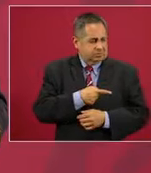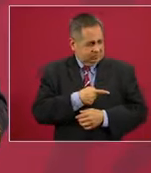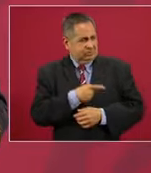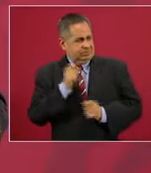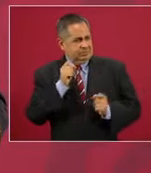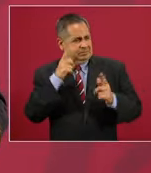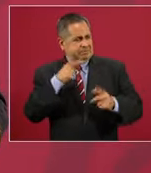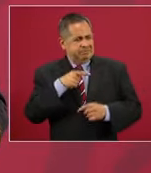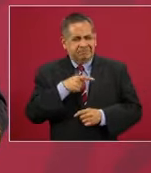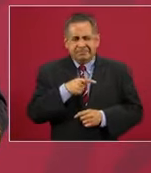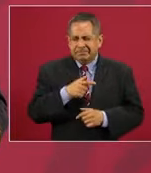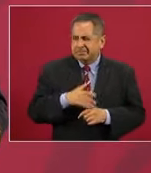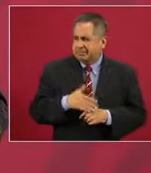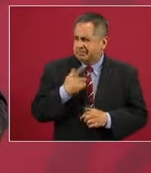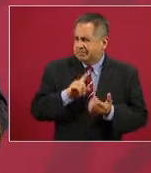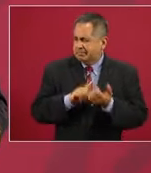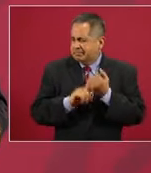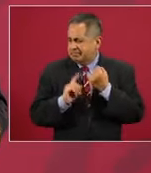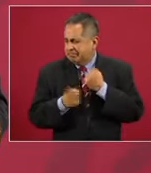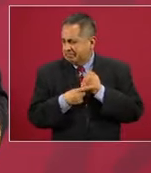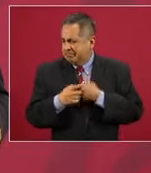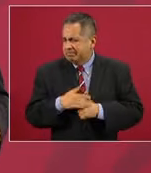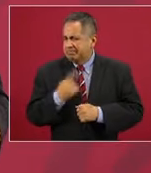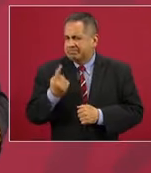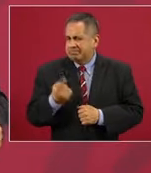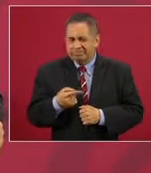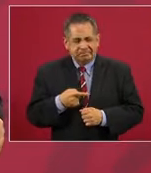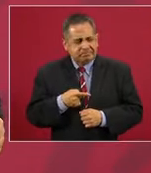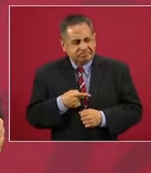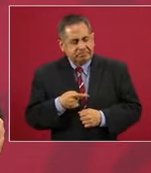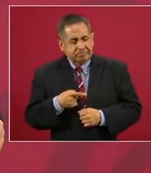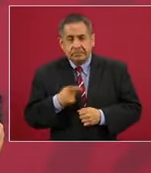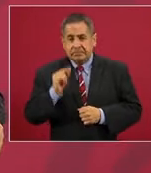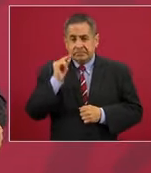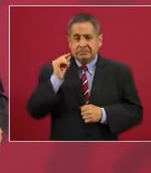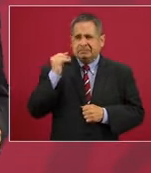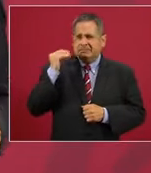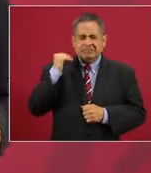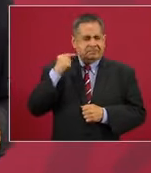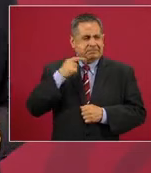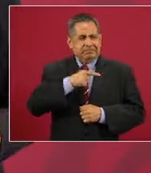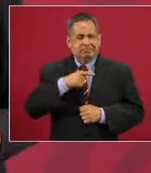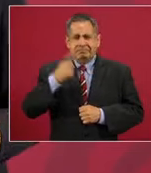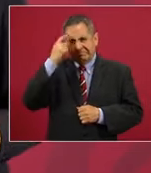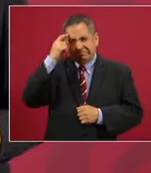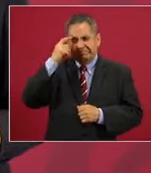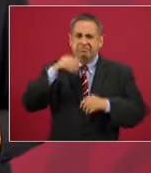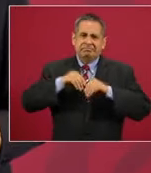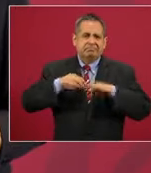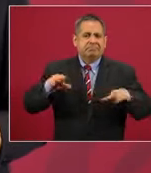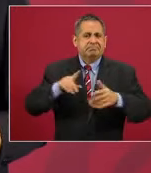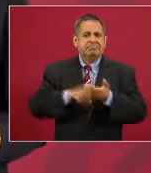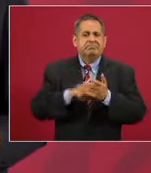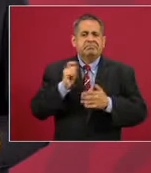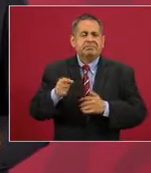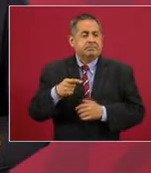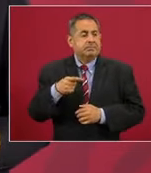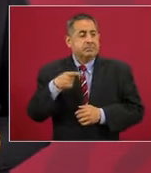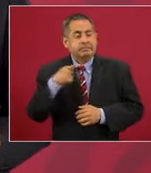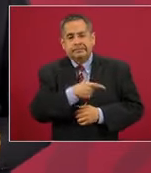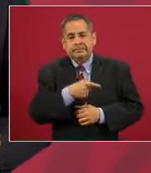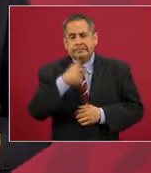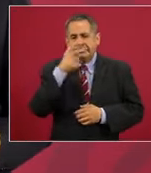hace unos días, di a conocer de